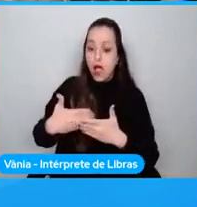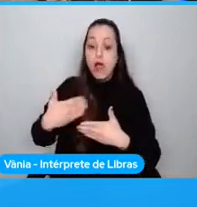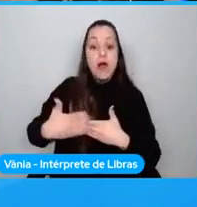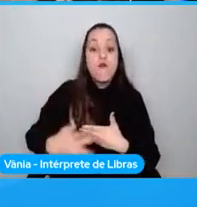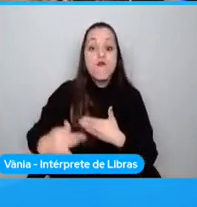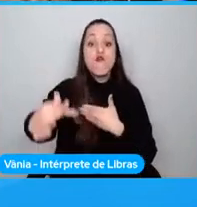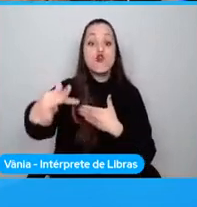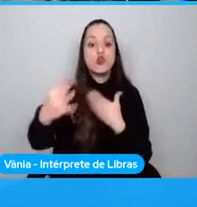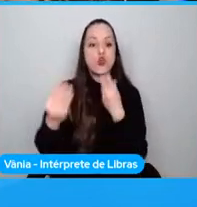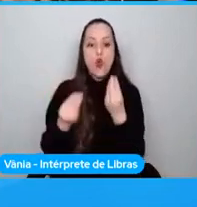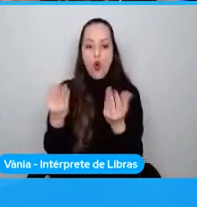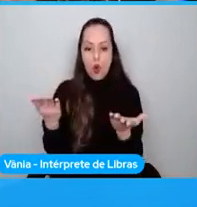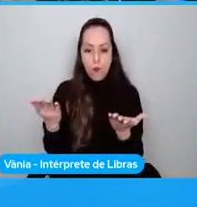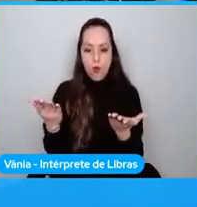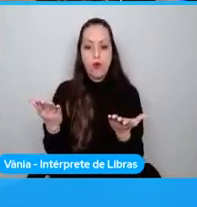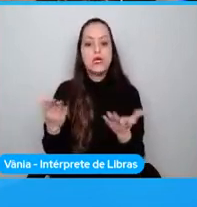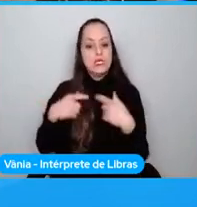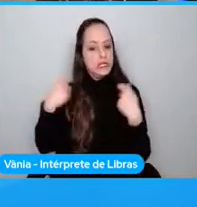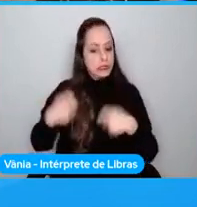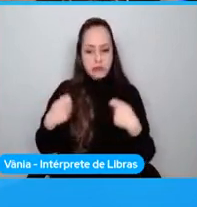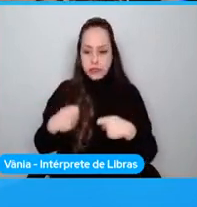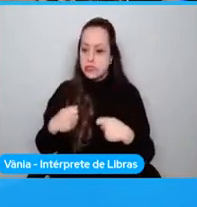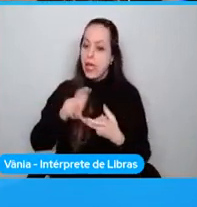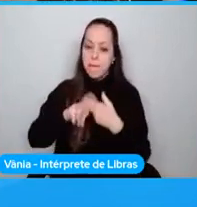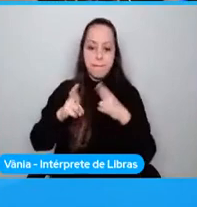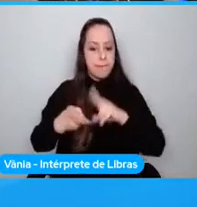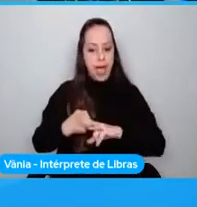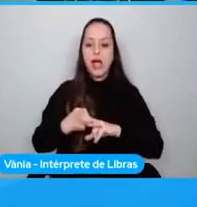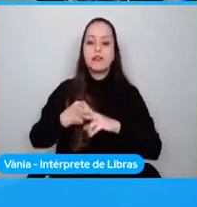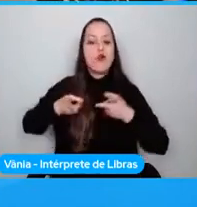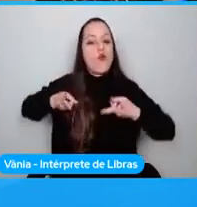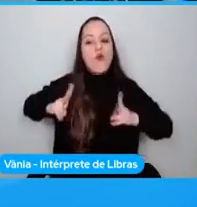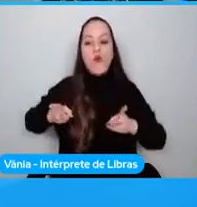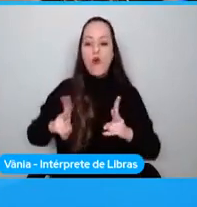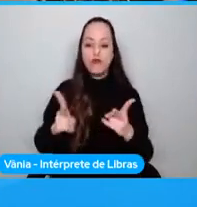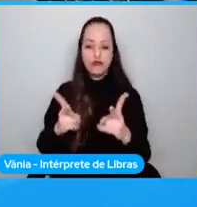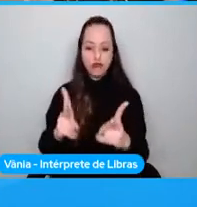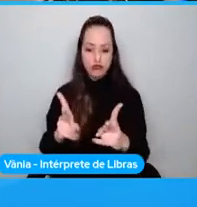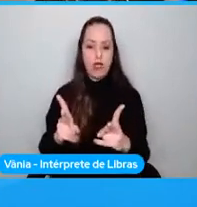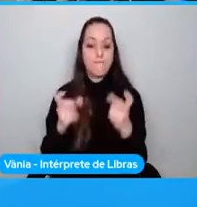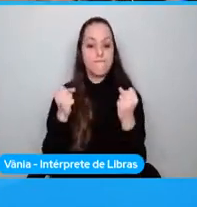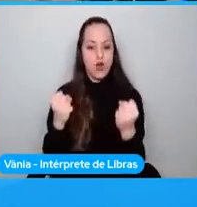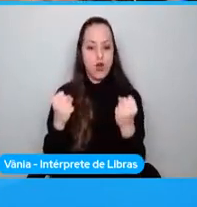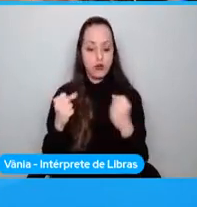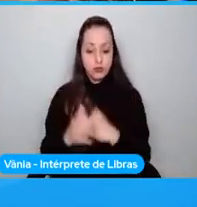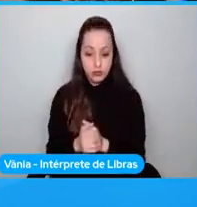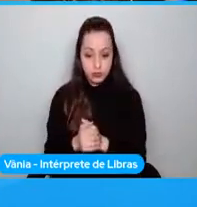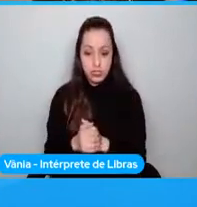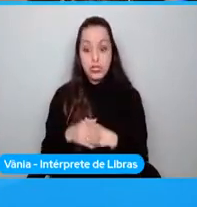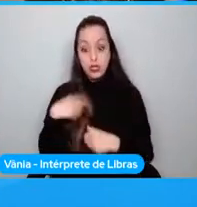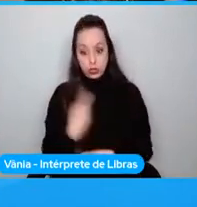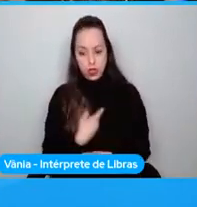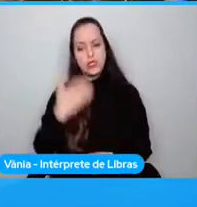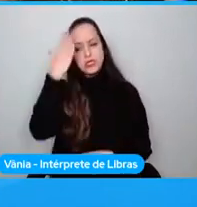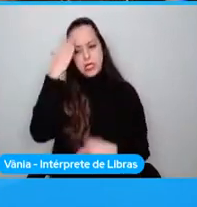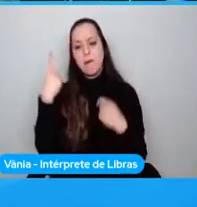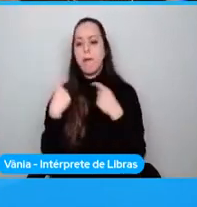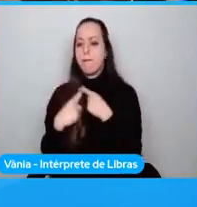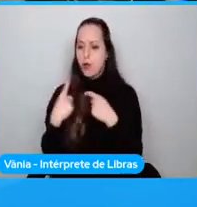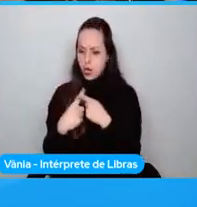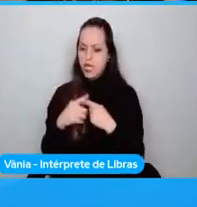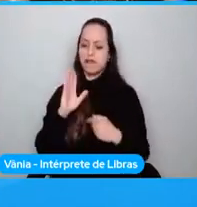que Python se adapte a los tiempos. Sabemos el por qué WebAssembly existe. Sabemos por qué